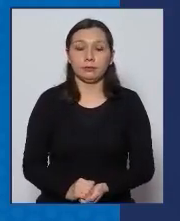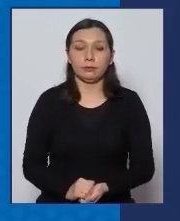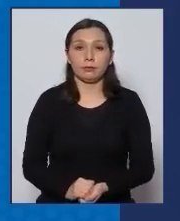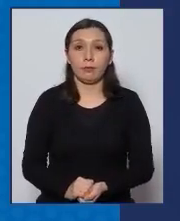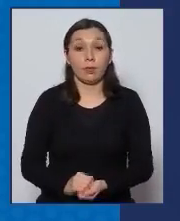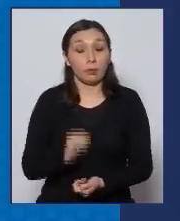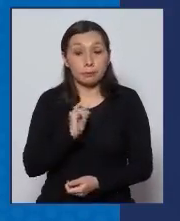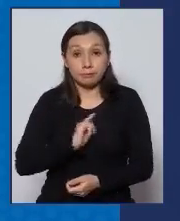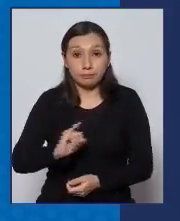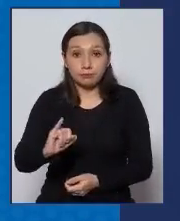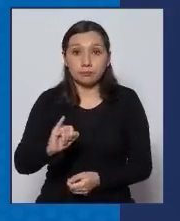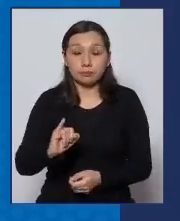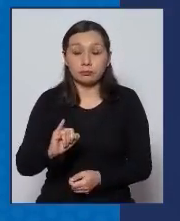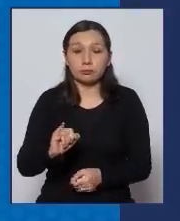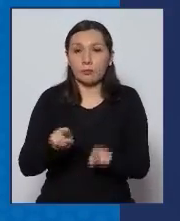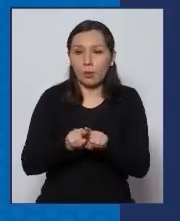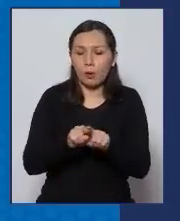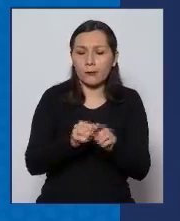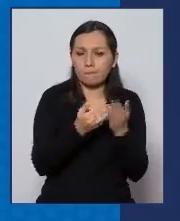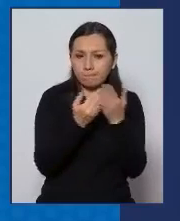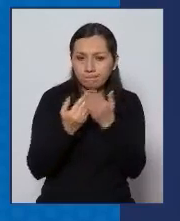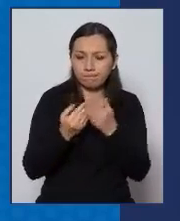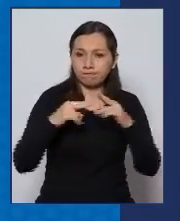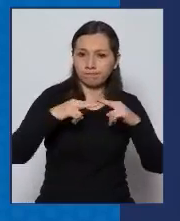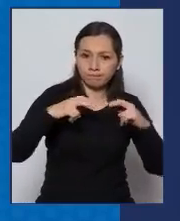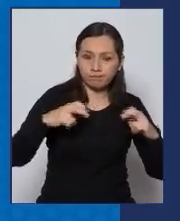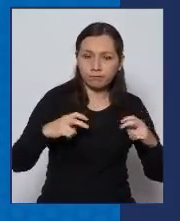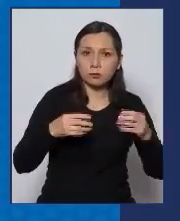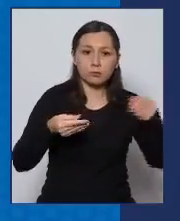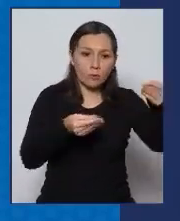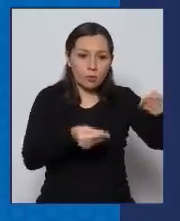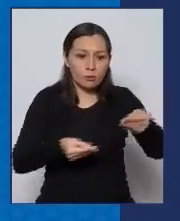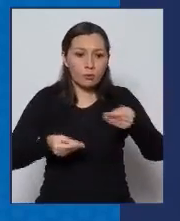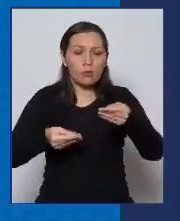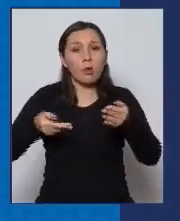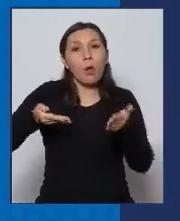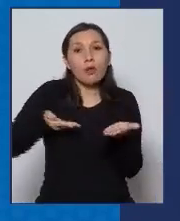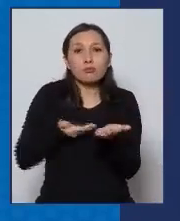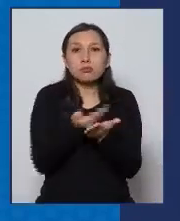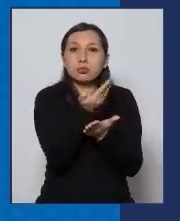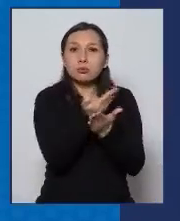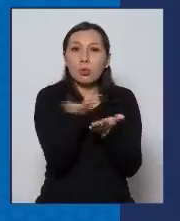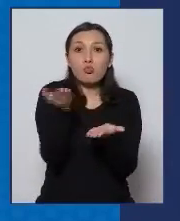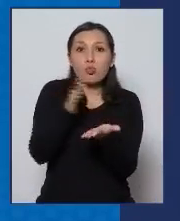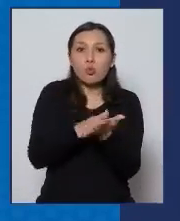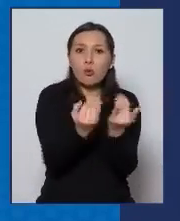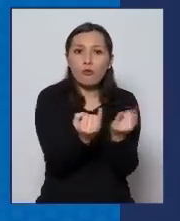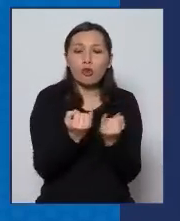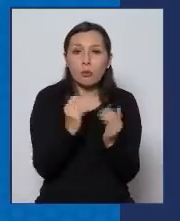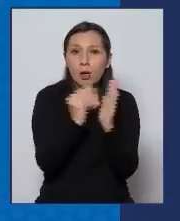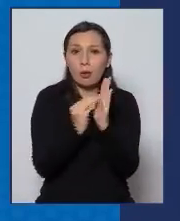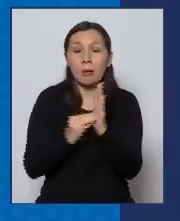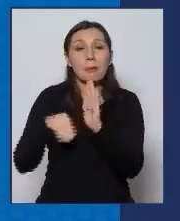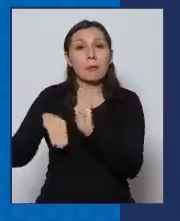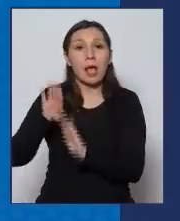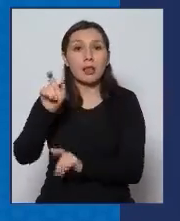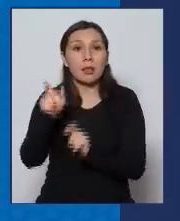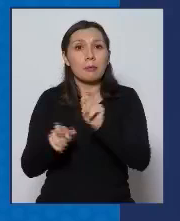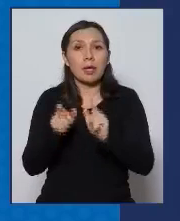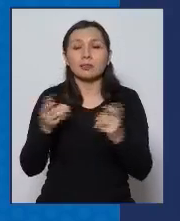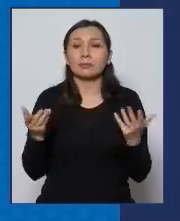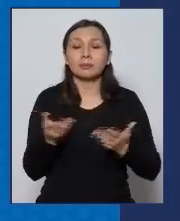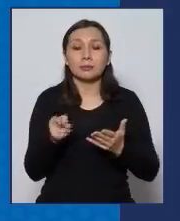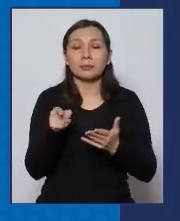Como siempre, analizando los certificados de defunción y los datos que tenemos, la mayoría de estas personas